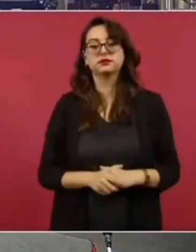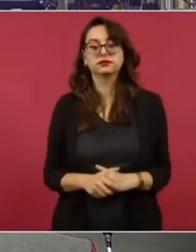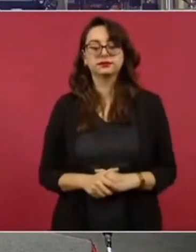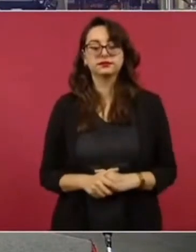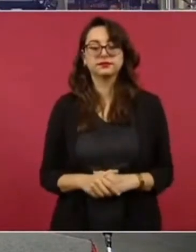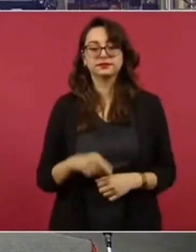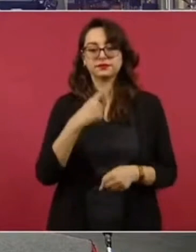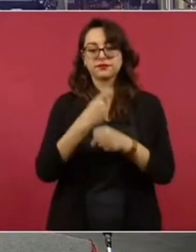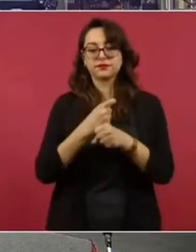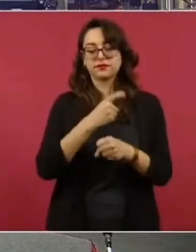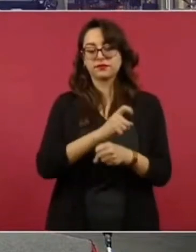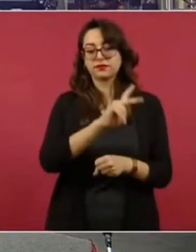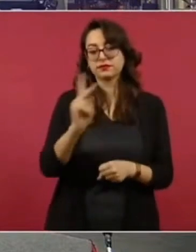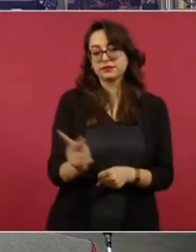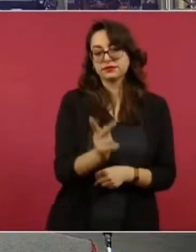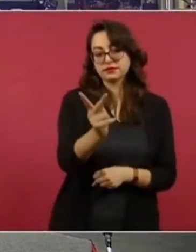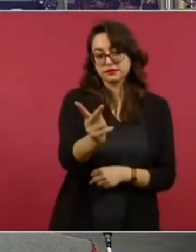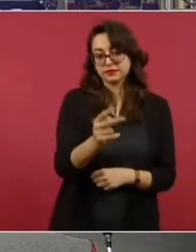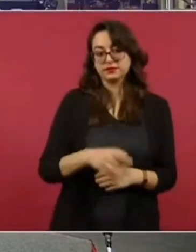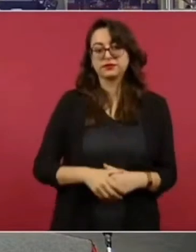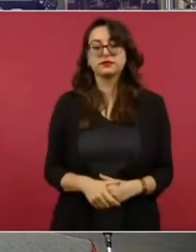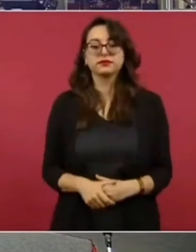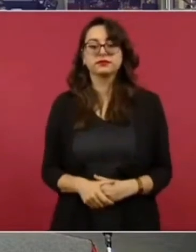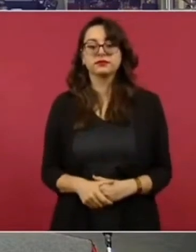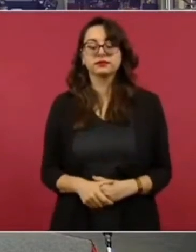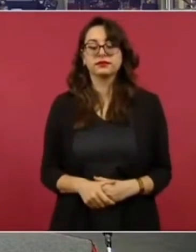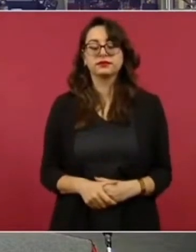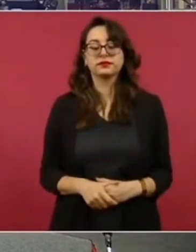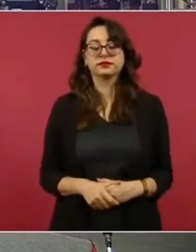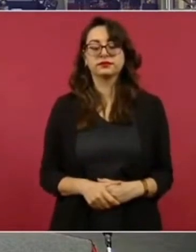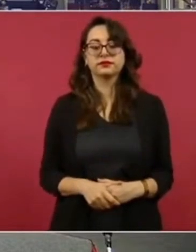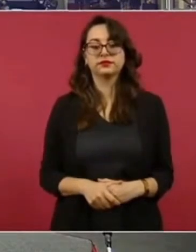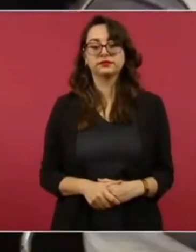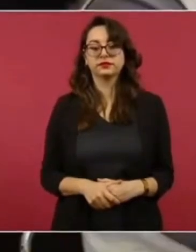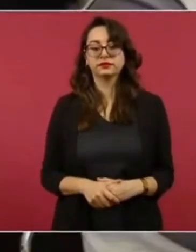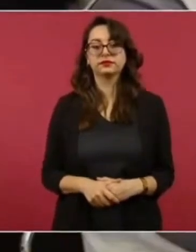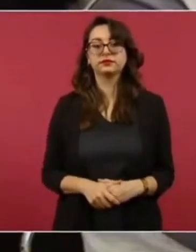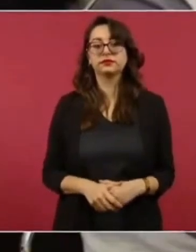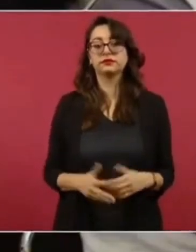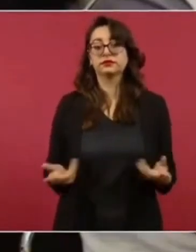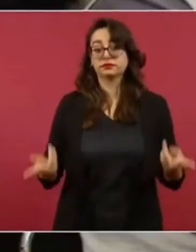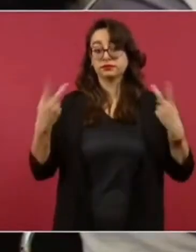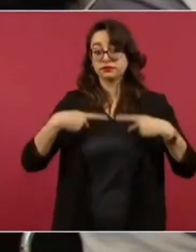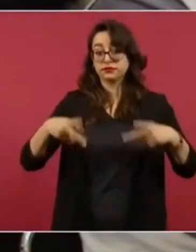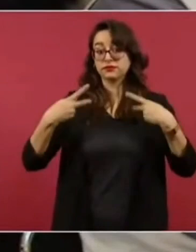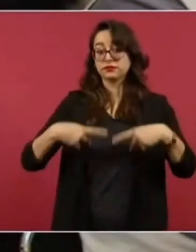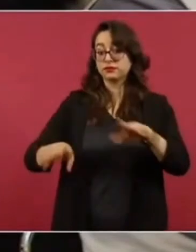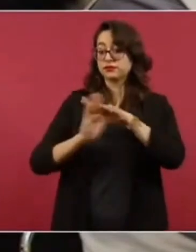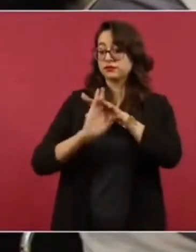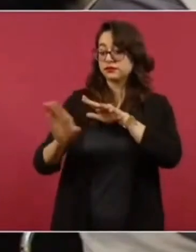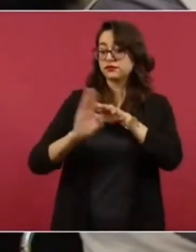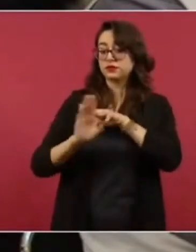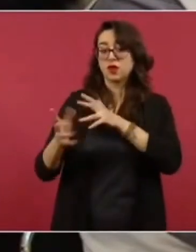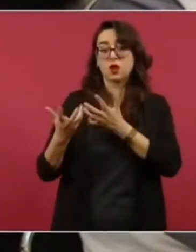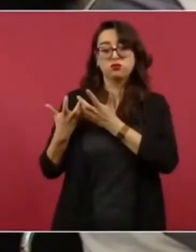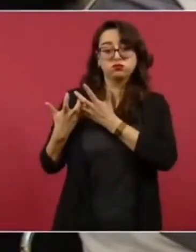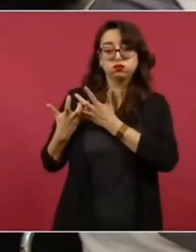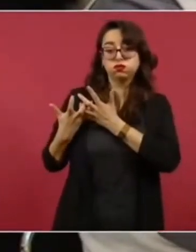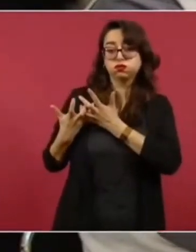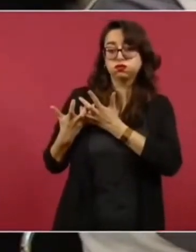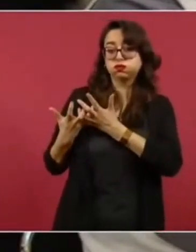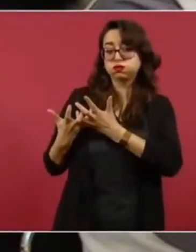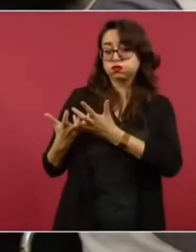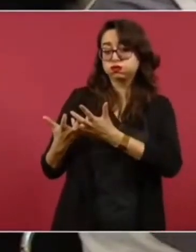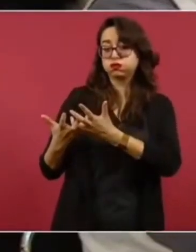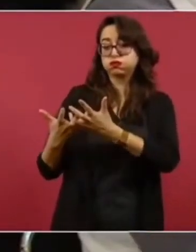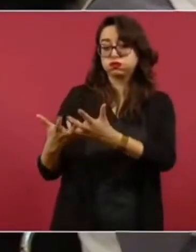acerca de los reportes que se tienen de las caravanas que han llegado de inmigrantes y también en el caso del Instituto Nacional de